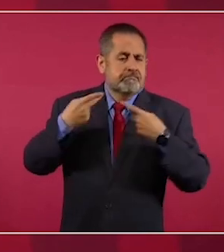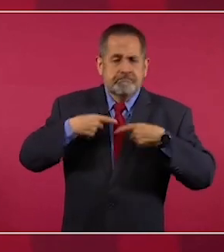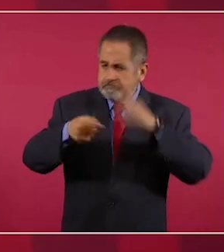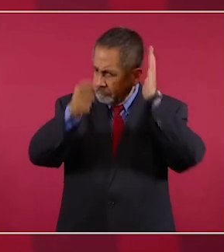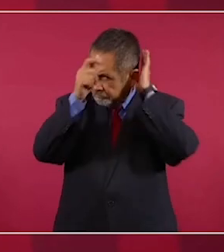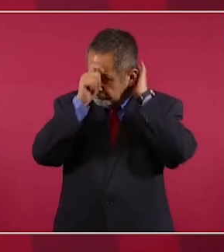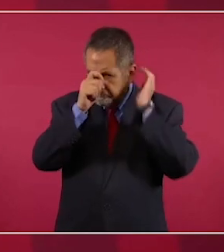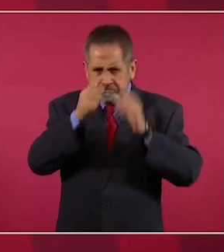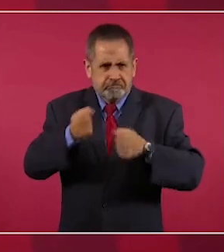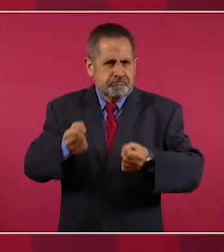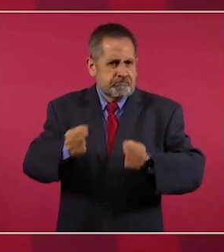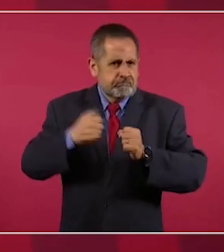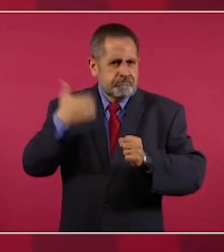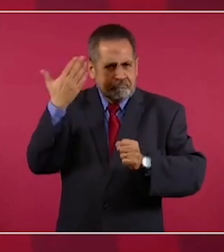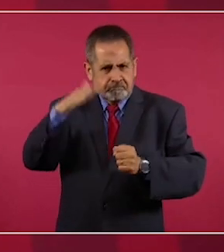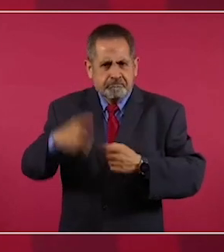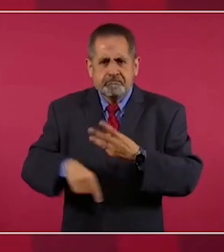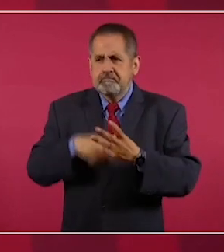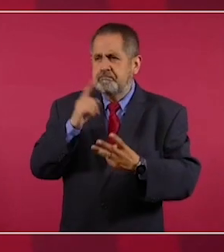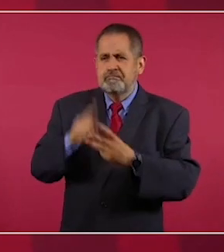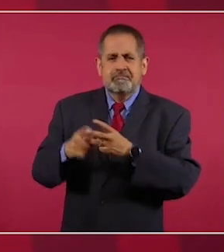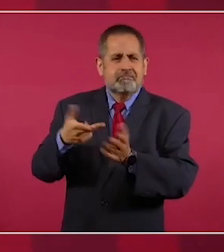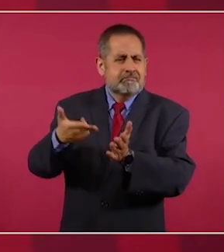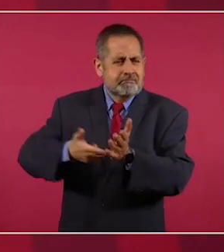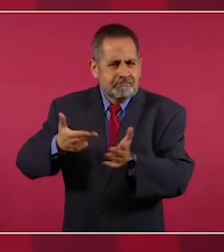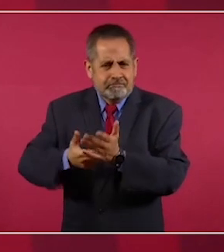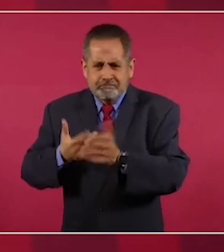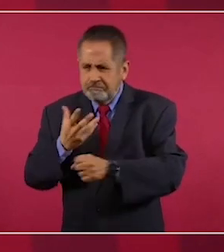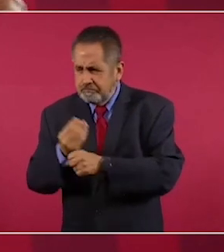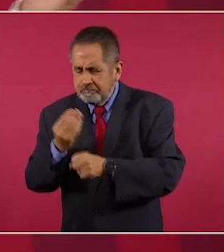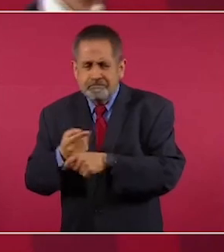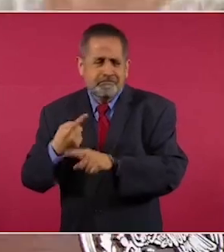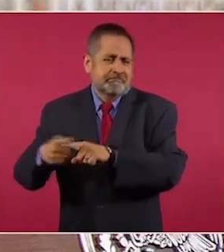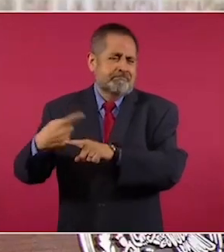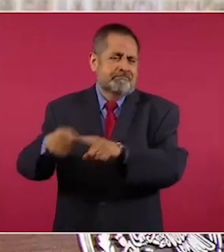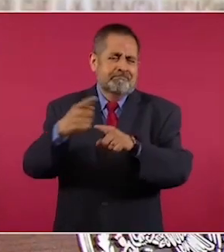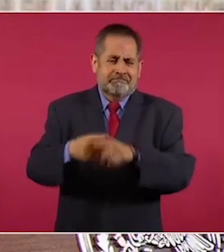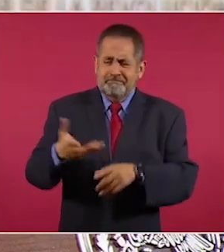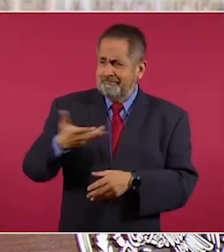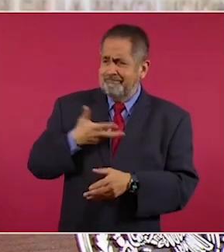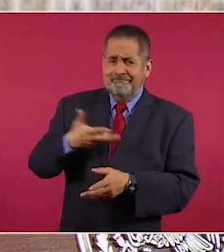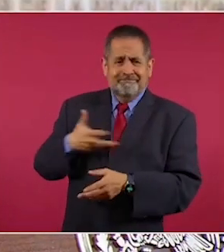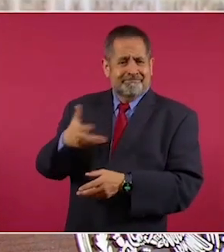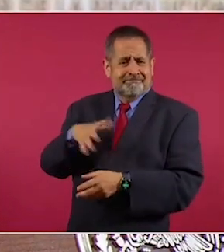hay mecánicos, o sea, ya tenemos